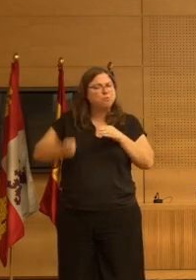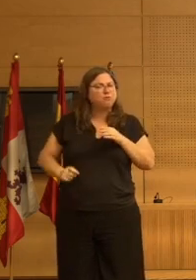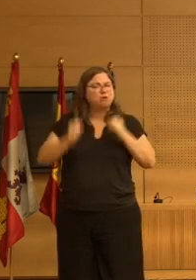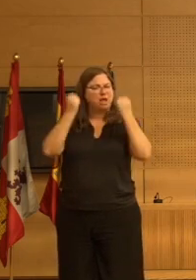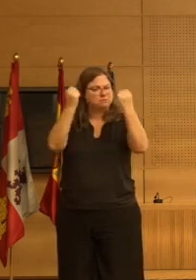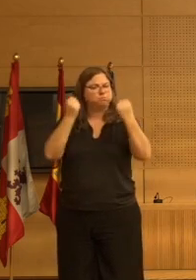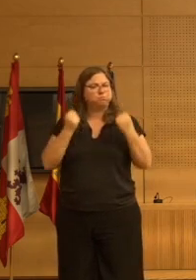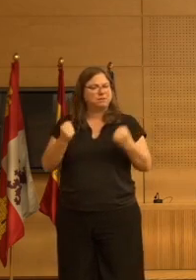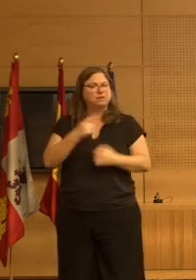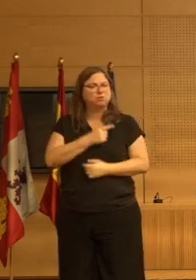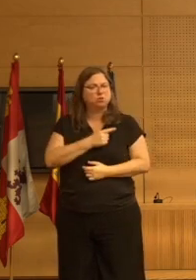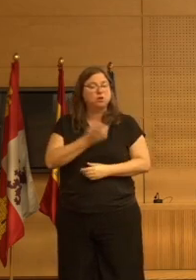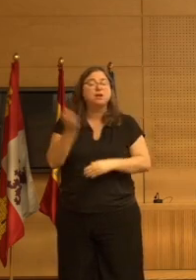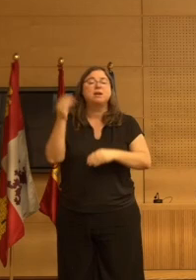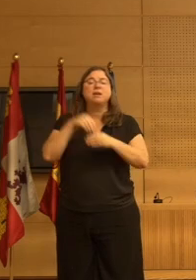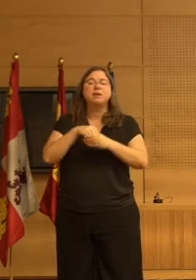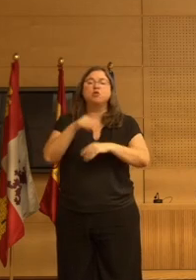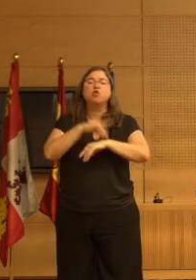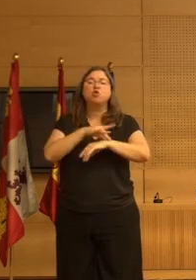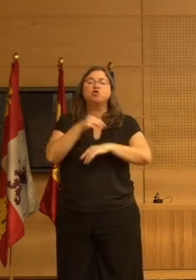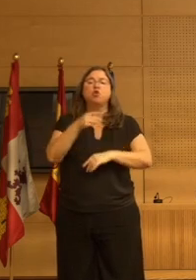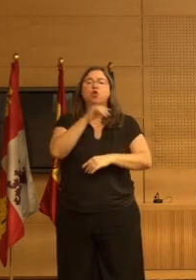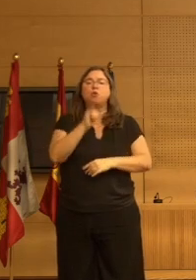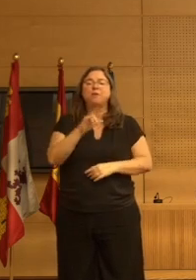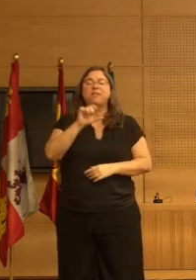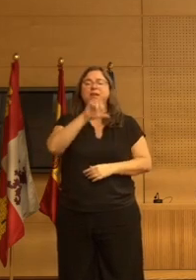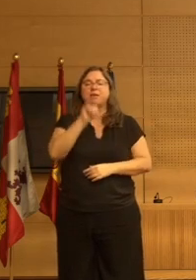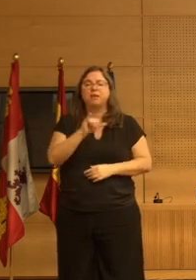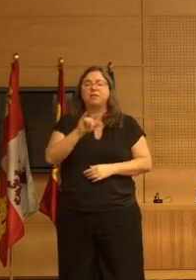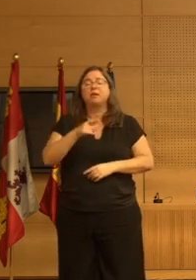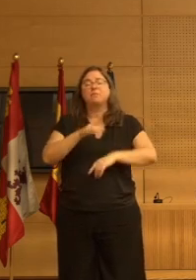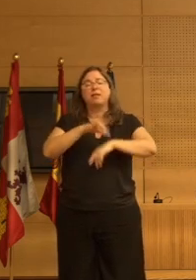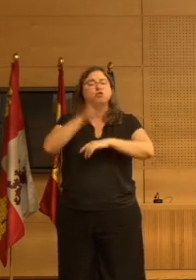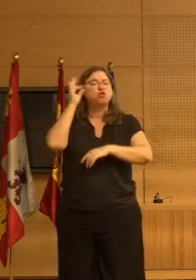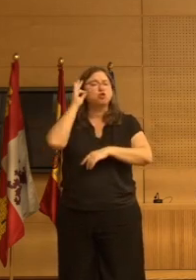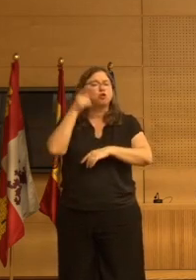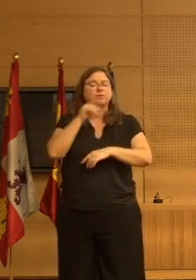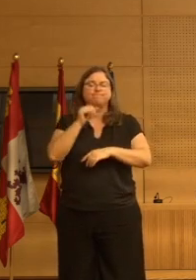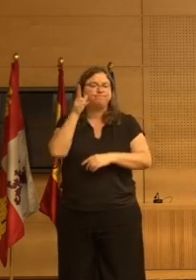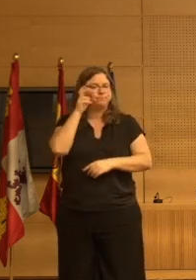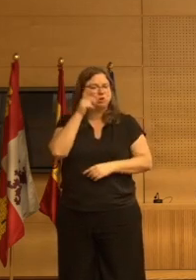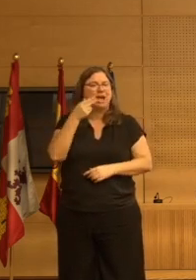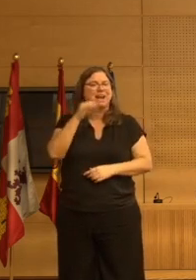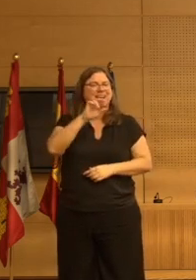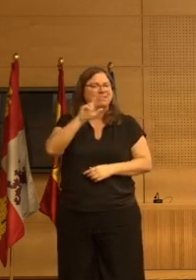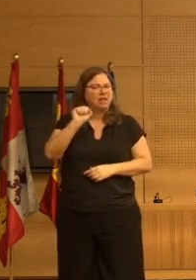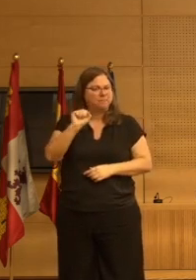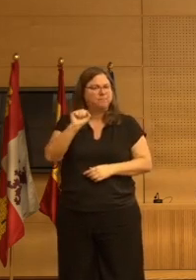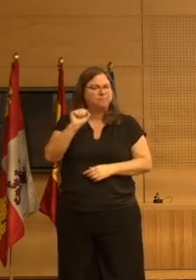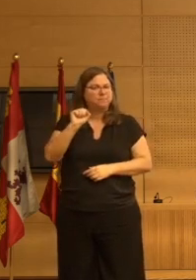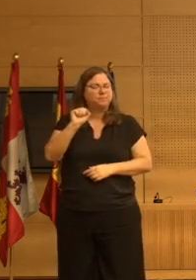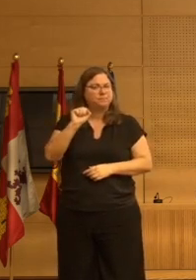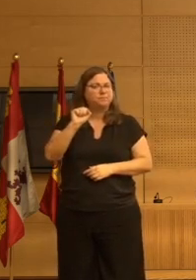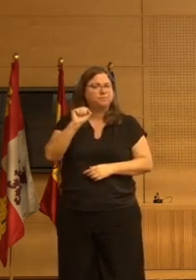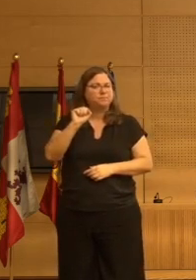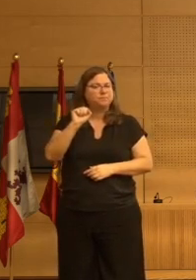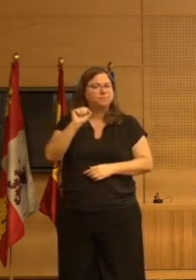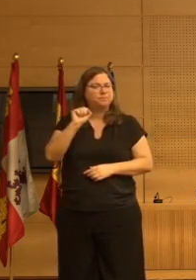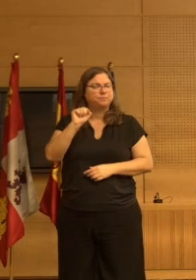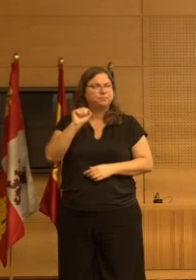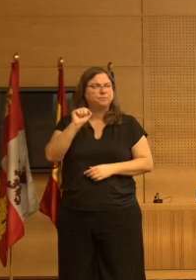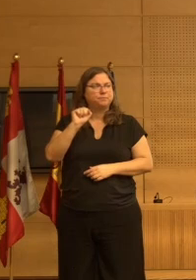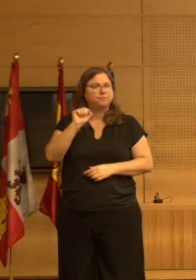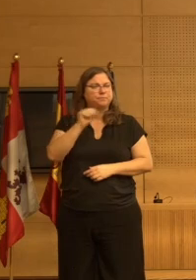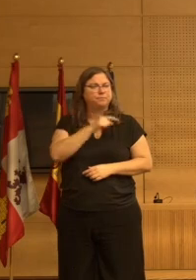cuales pues está el doctor López Álvarez y el doctor Agüera que son psiquiatras el doctor López Arrieta que es cuántos que no veo